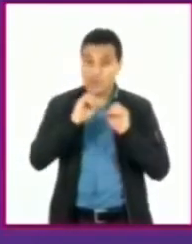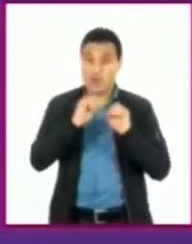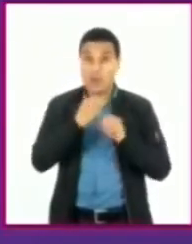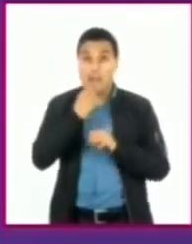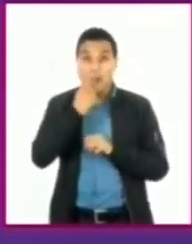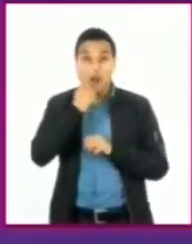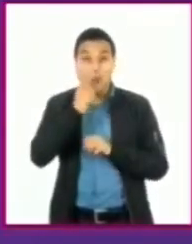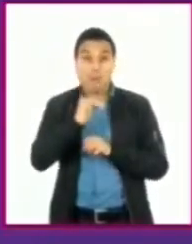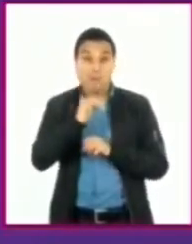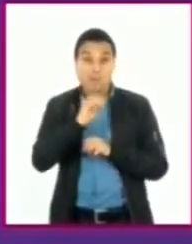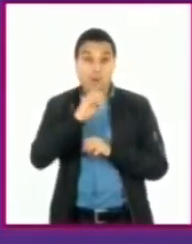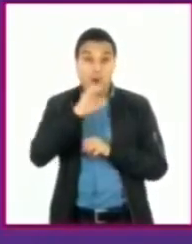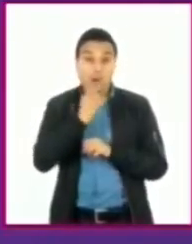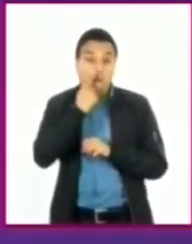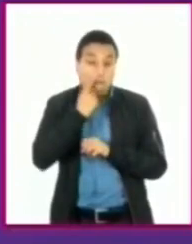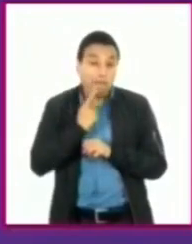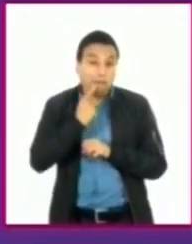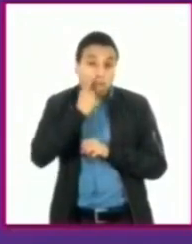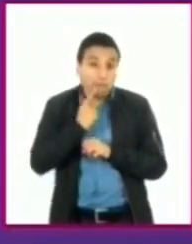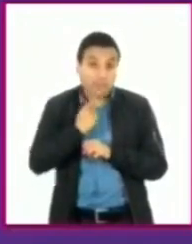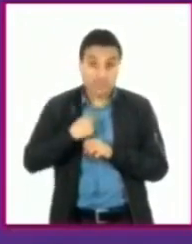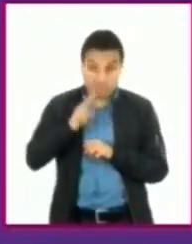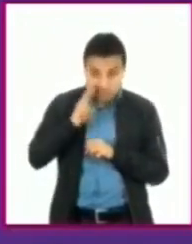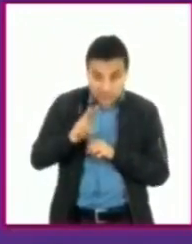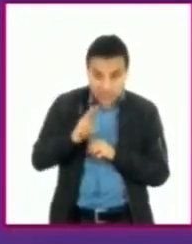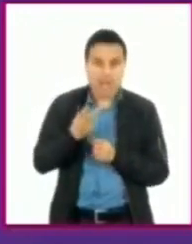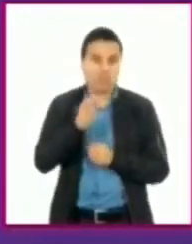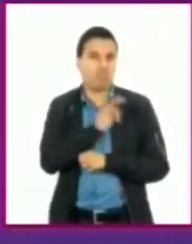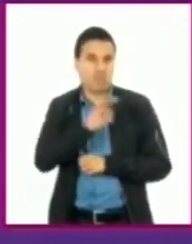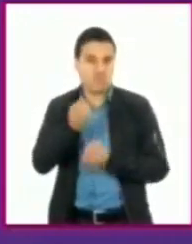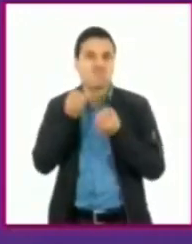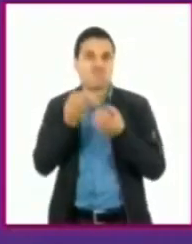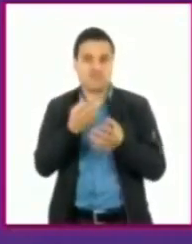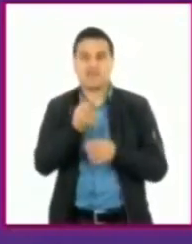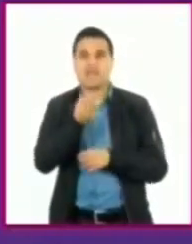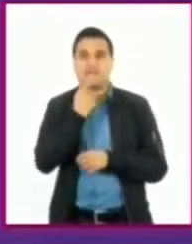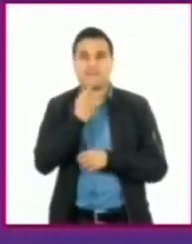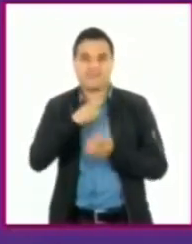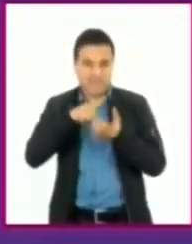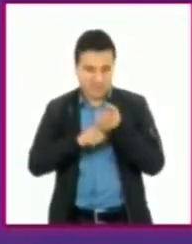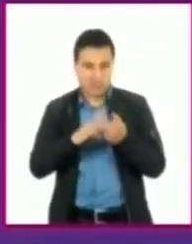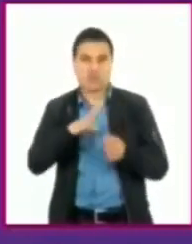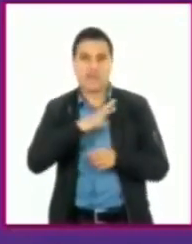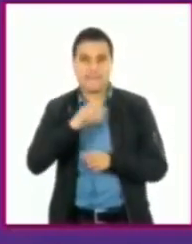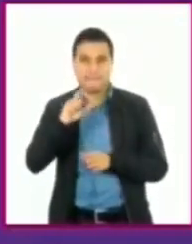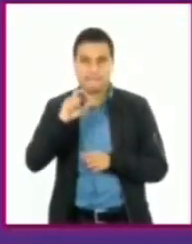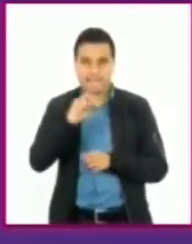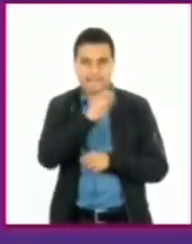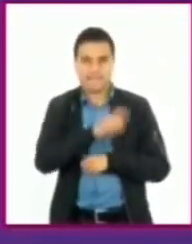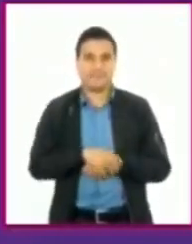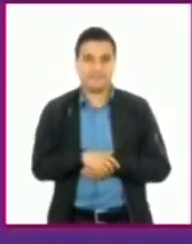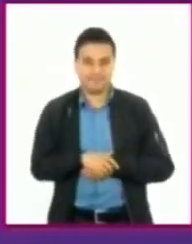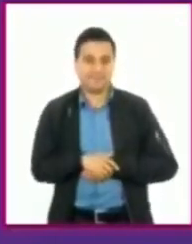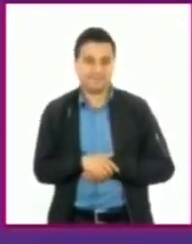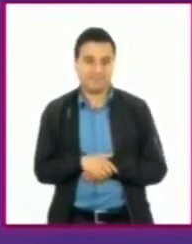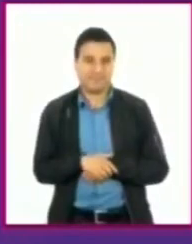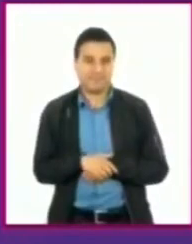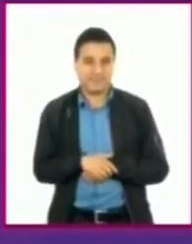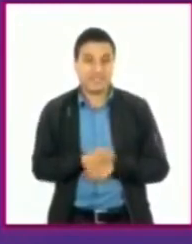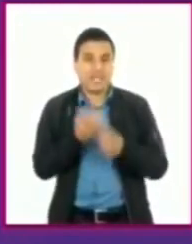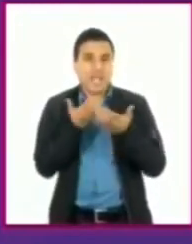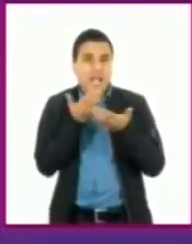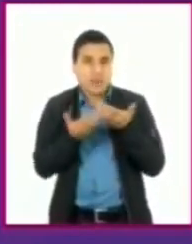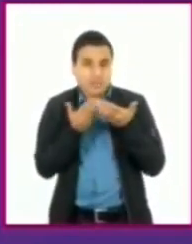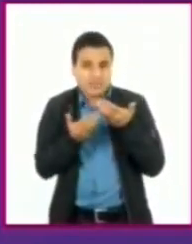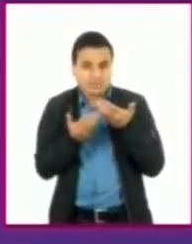sintomatología te están enfocando hacia una infección de tipo bacteriana. Los antibióticos son para bacterias. Actualmente ya